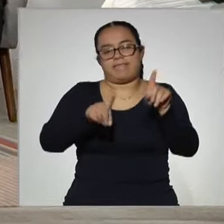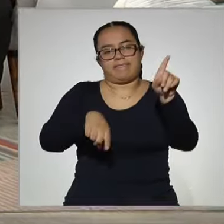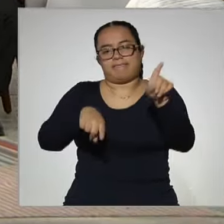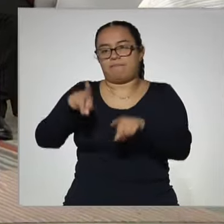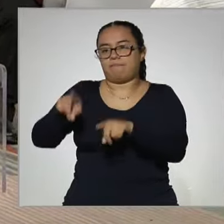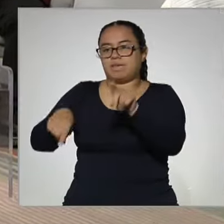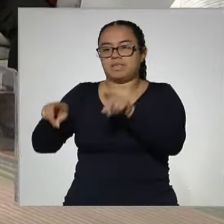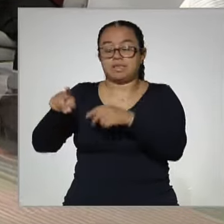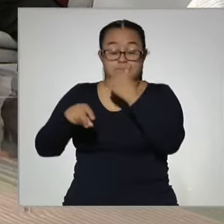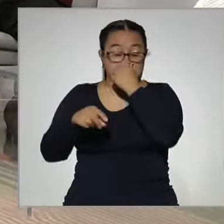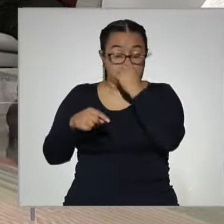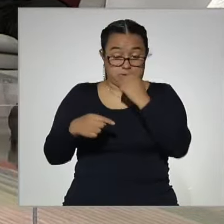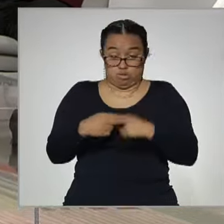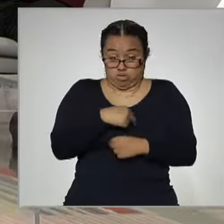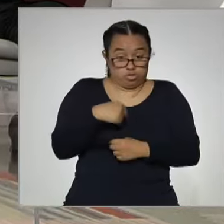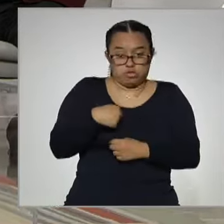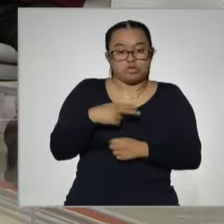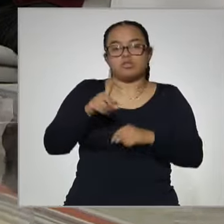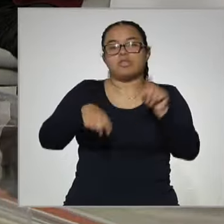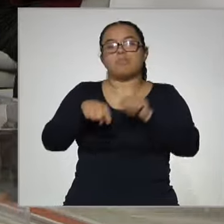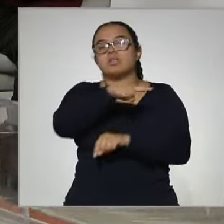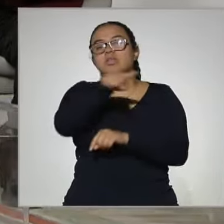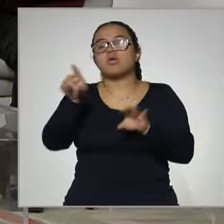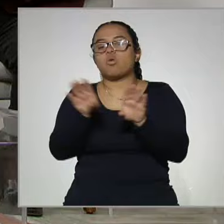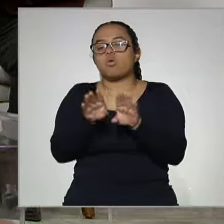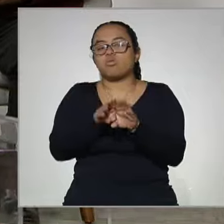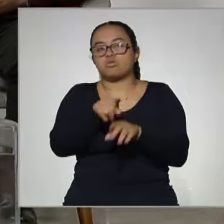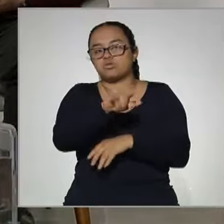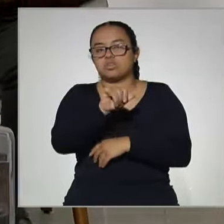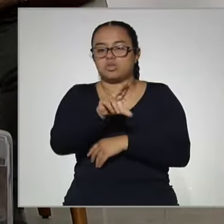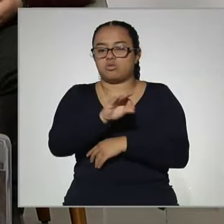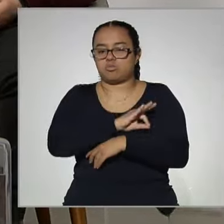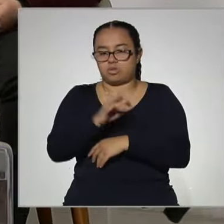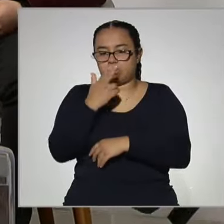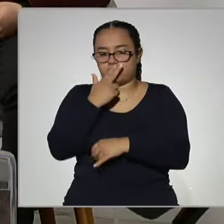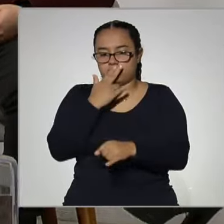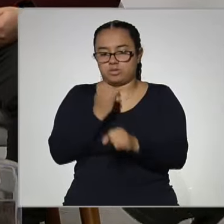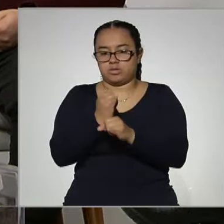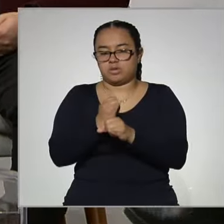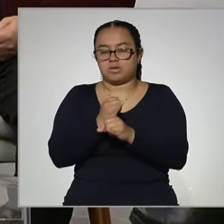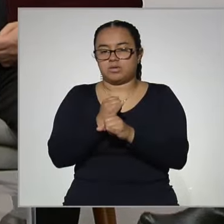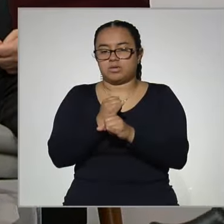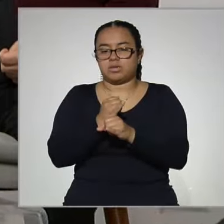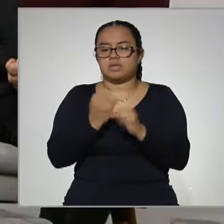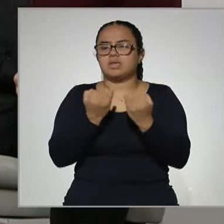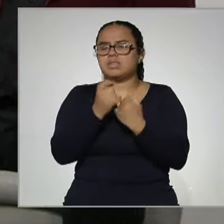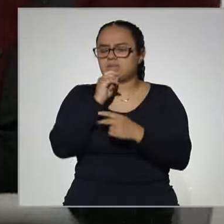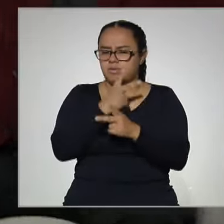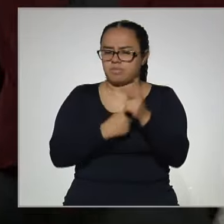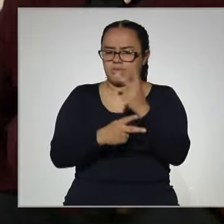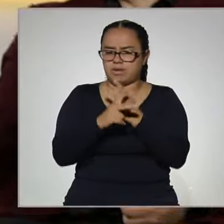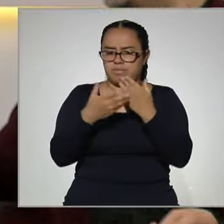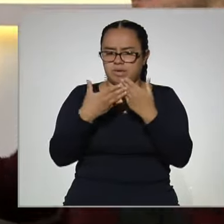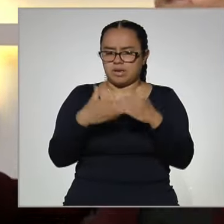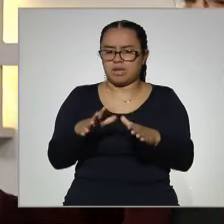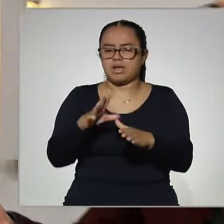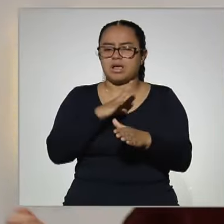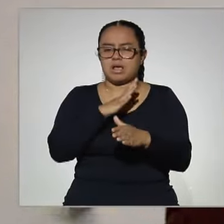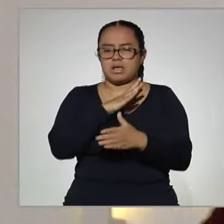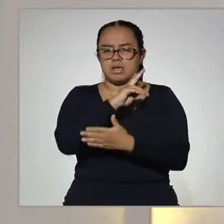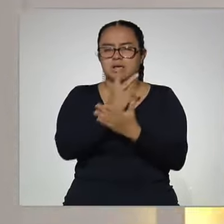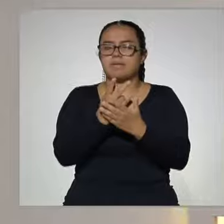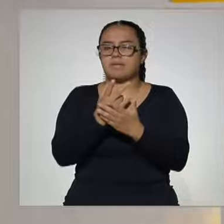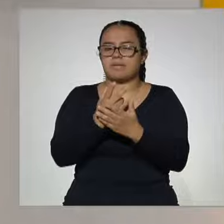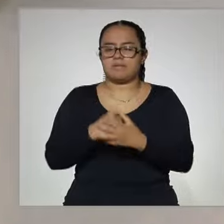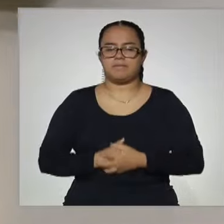más que de nosotros, depende de las condiciones en las que esté. De lo contrario, también existe la preparatoria abierta. Incluso hay programas en